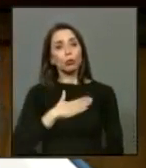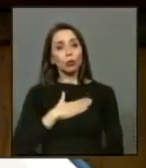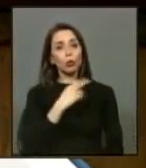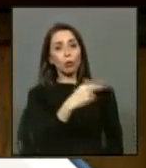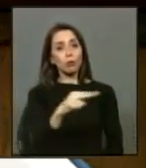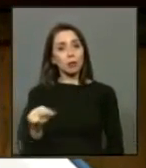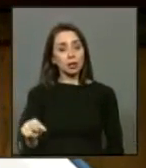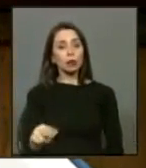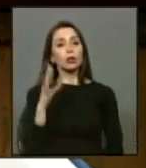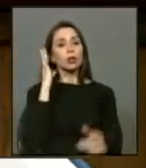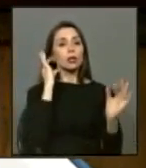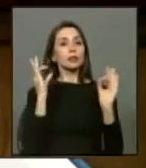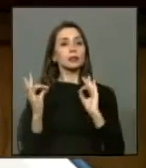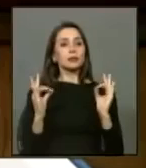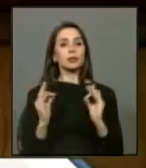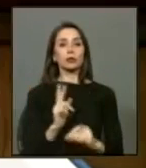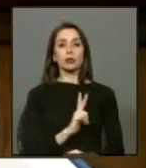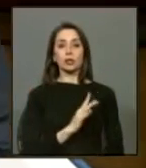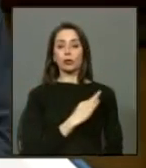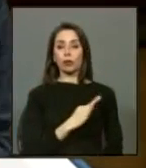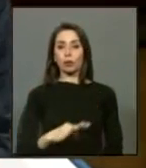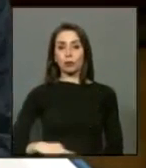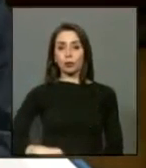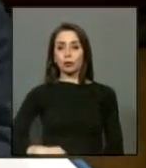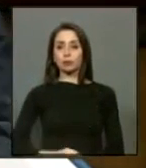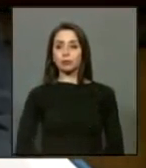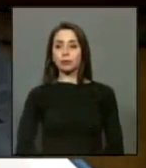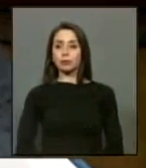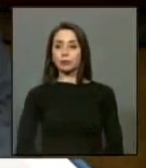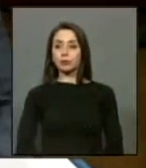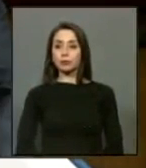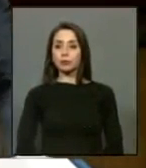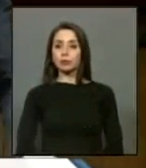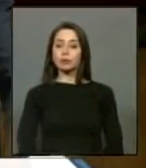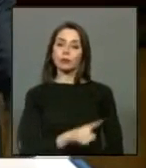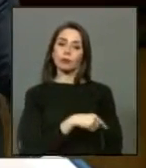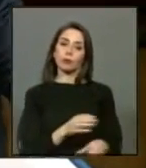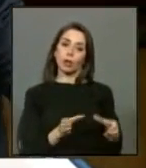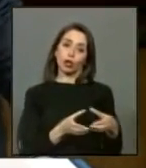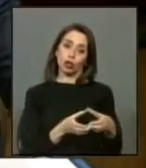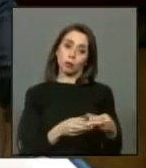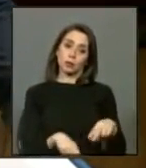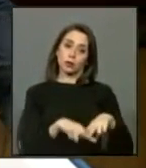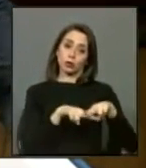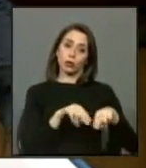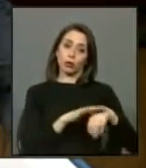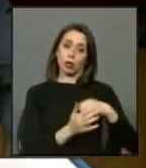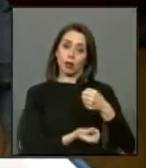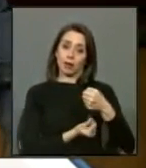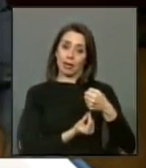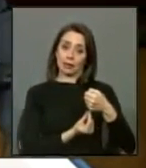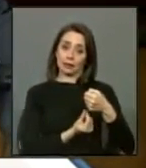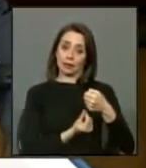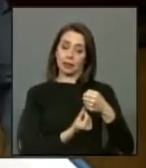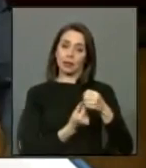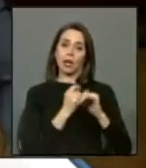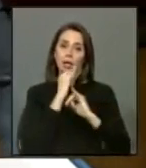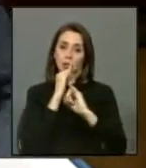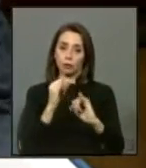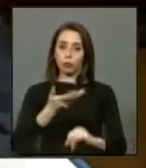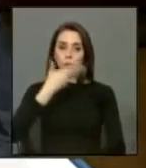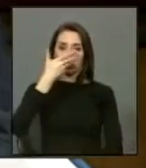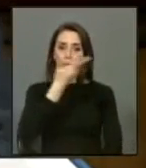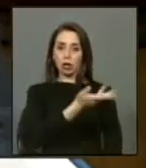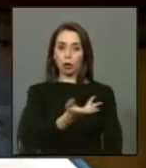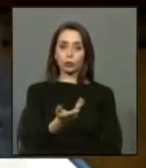señoras y señores diputados. La comisión de Hacienda informa y expone a ustedes